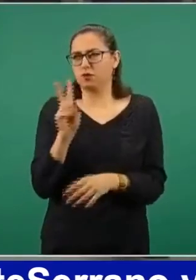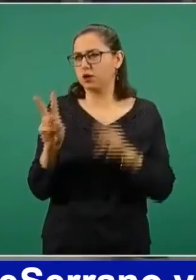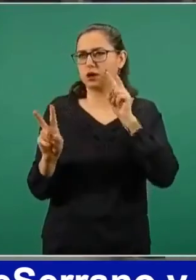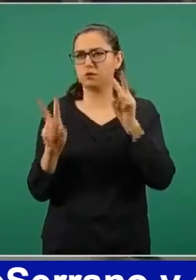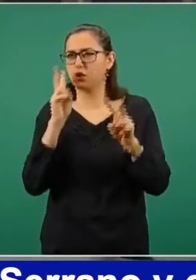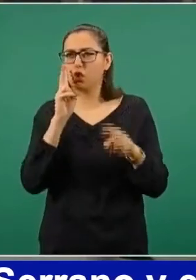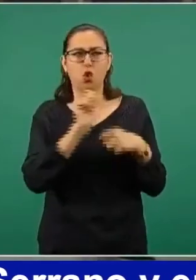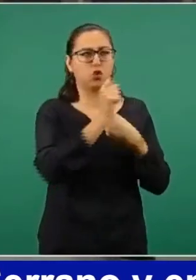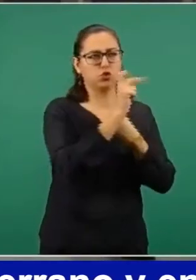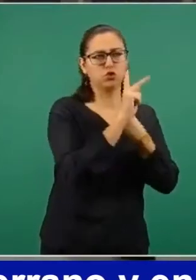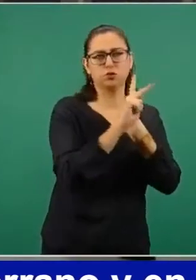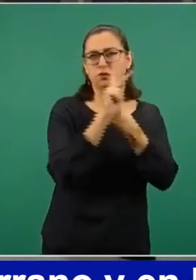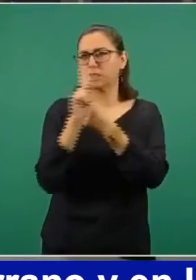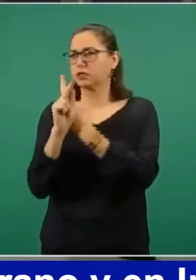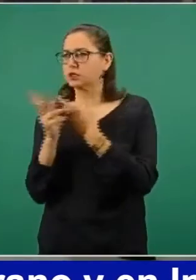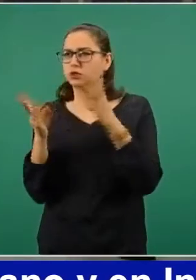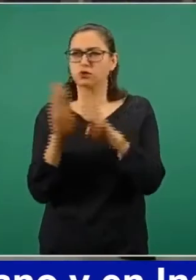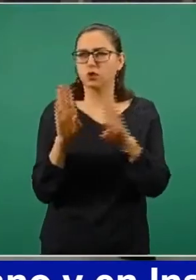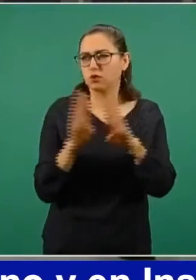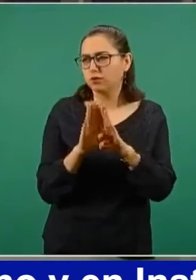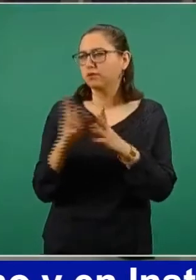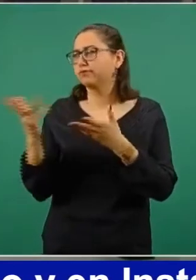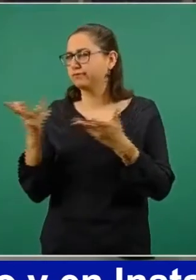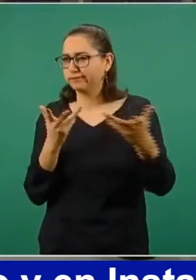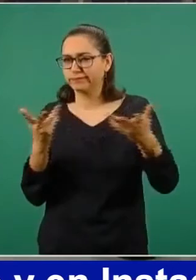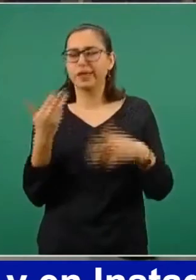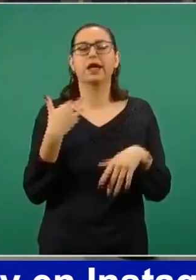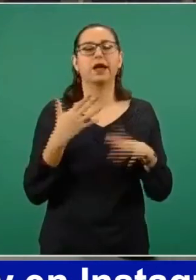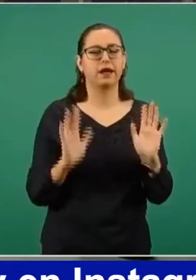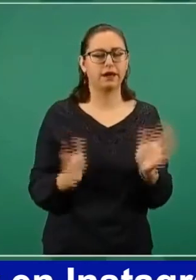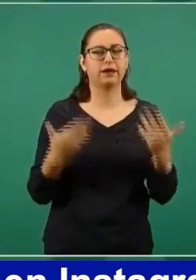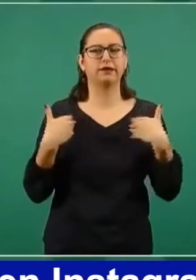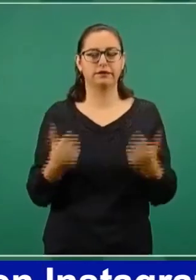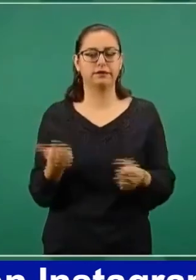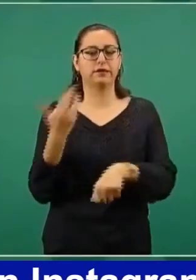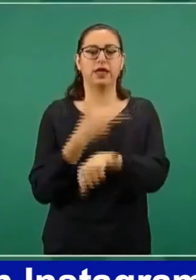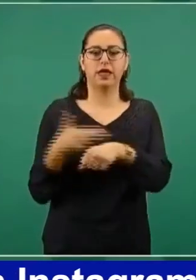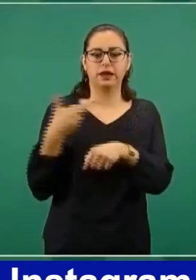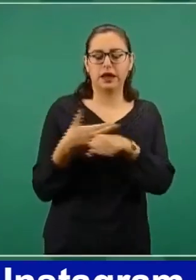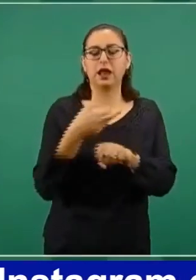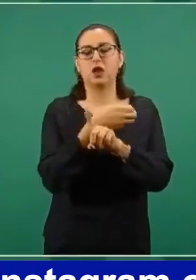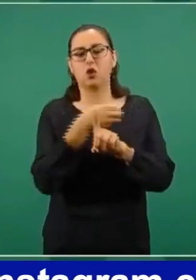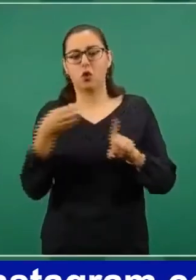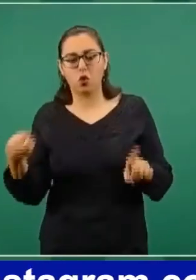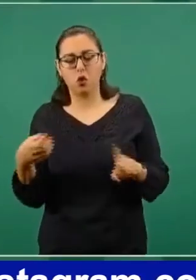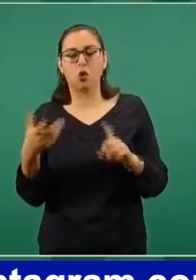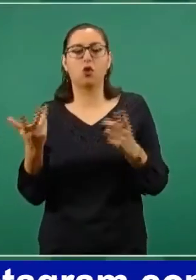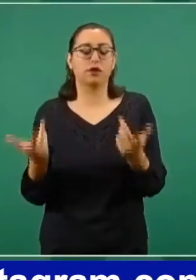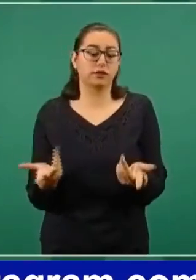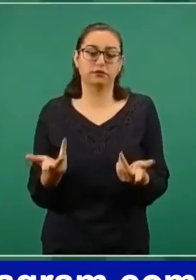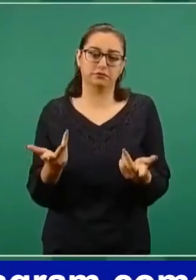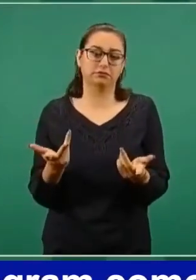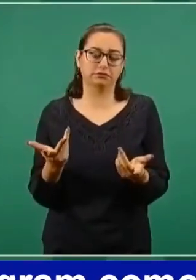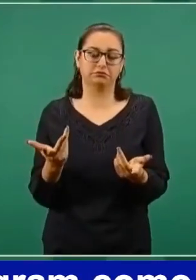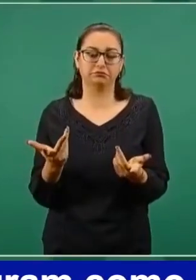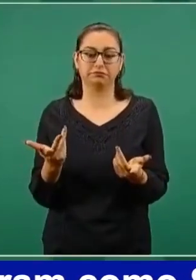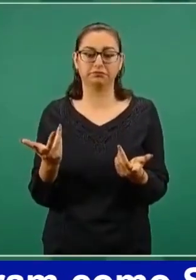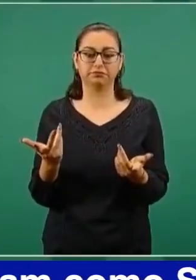países, que tienen que ver mucho con la organización de la logística en lo educativo.